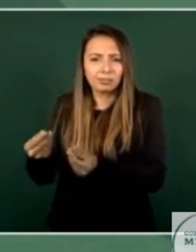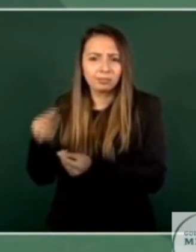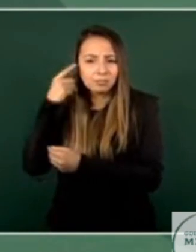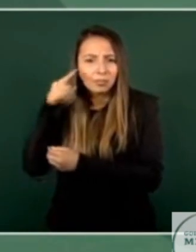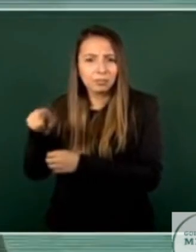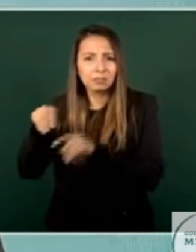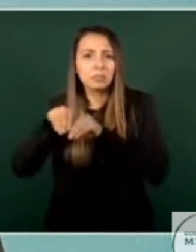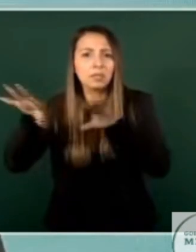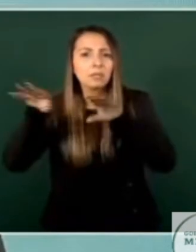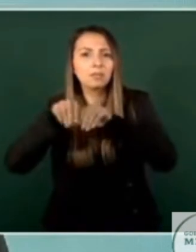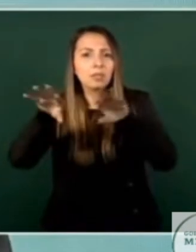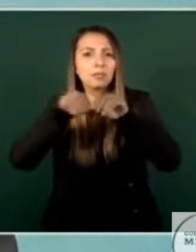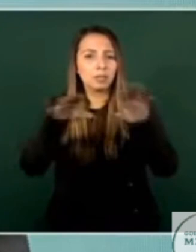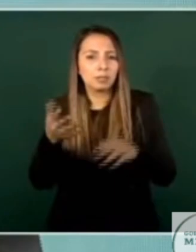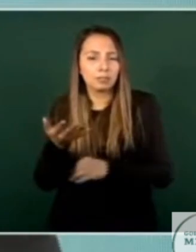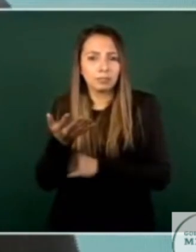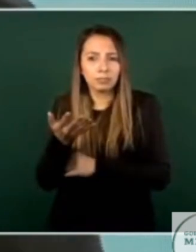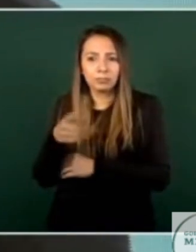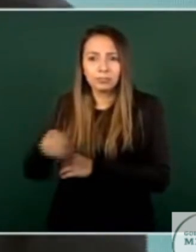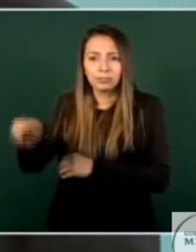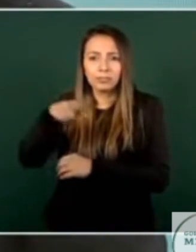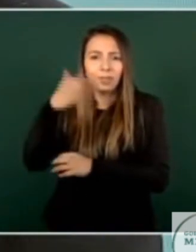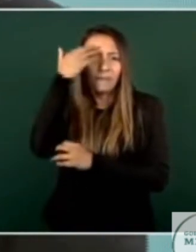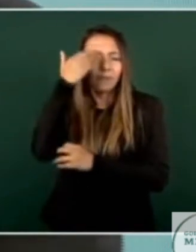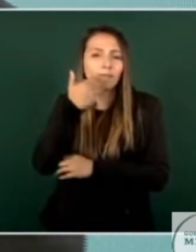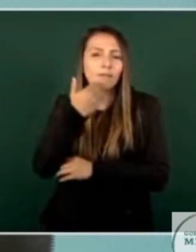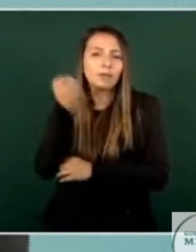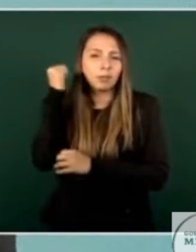y que estos periodistas famosos